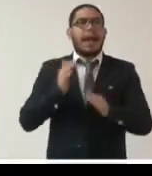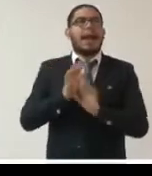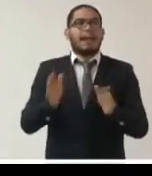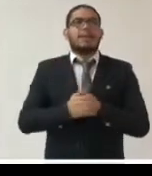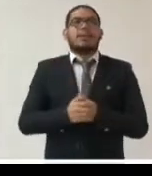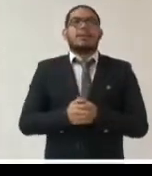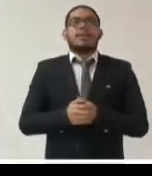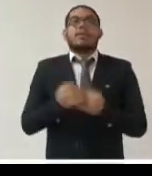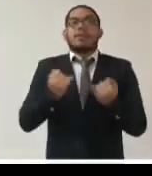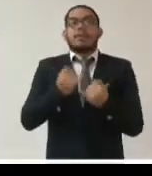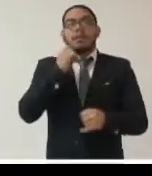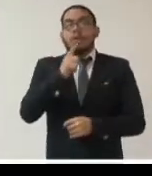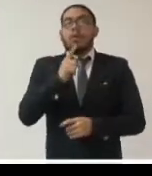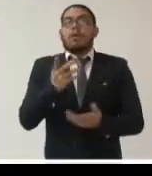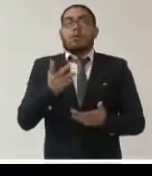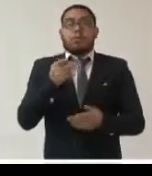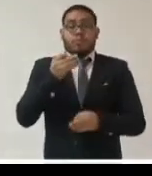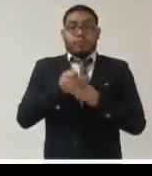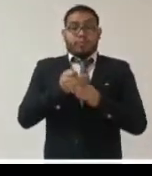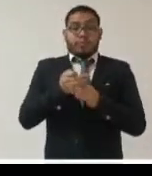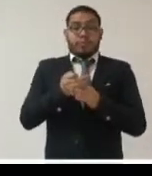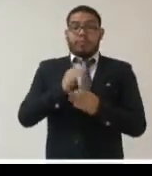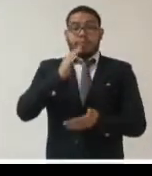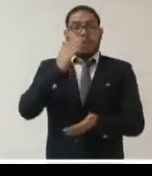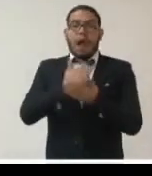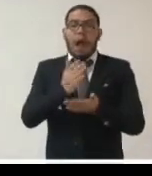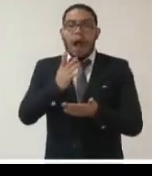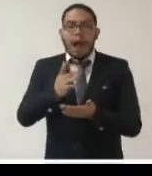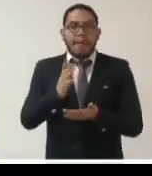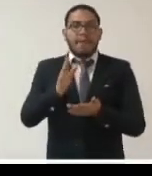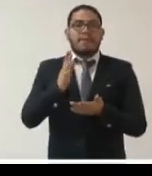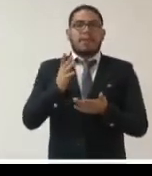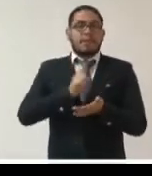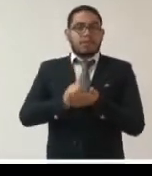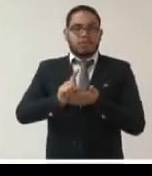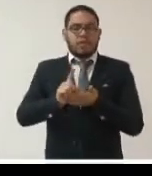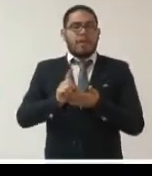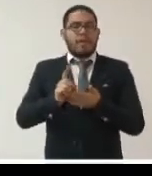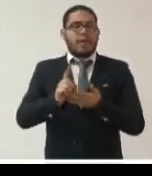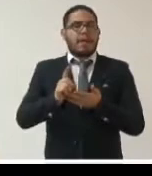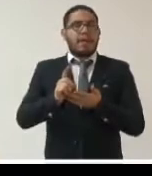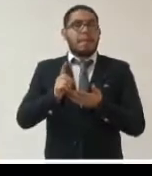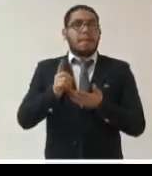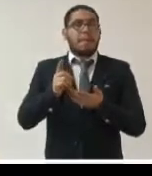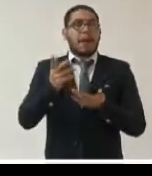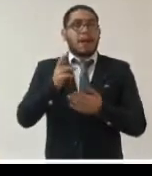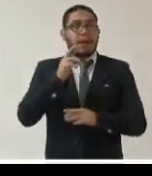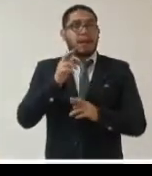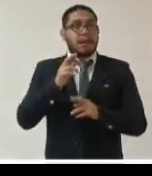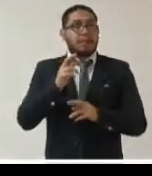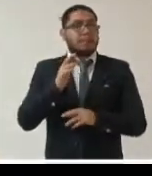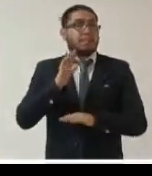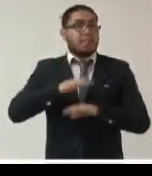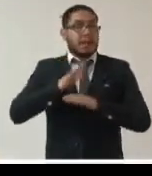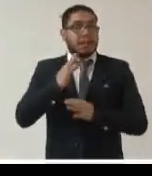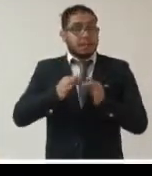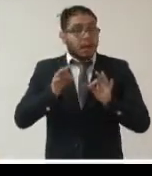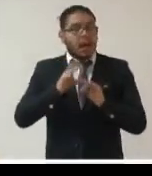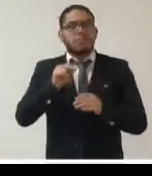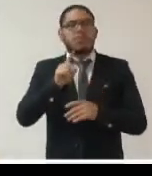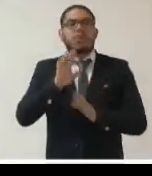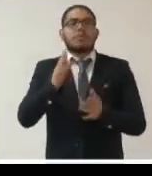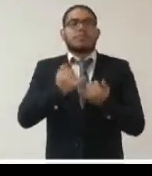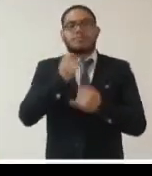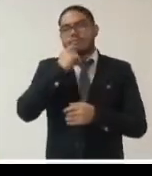excepcional no se suspende el derecho fundamental ahí en ese microsite hay recomendaciones en relación con la toma de